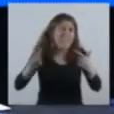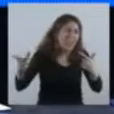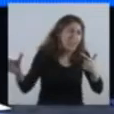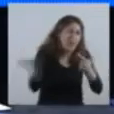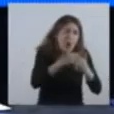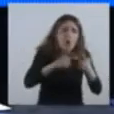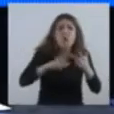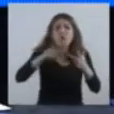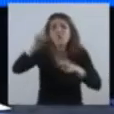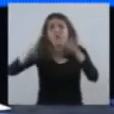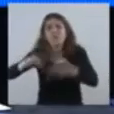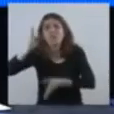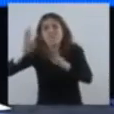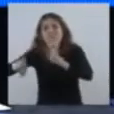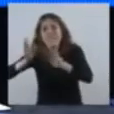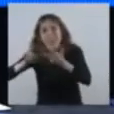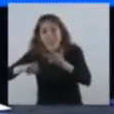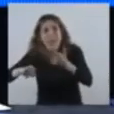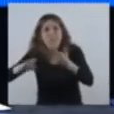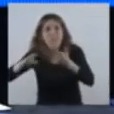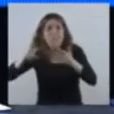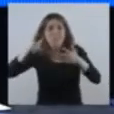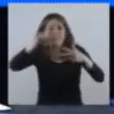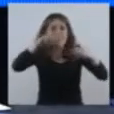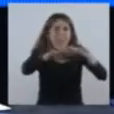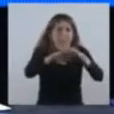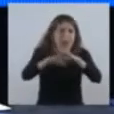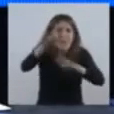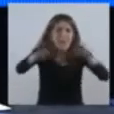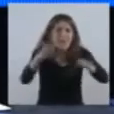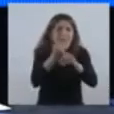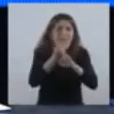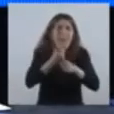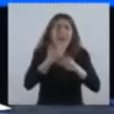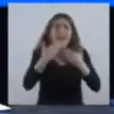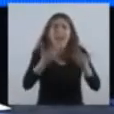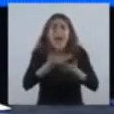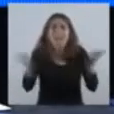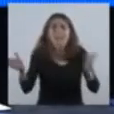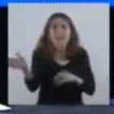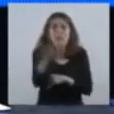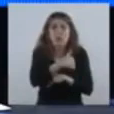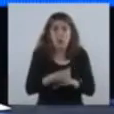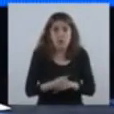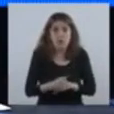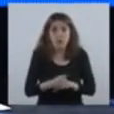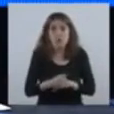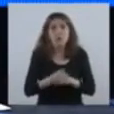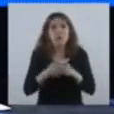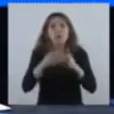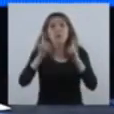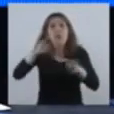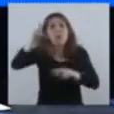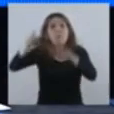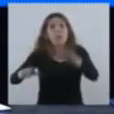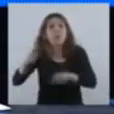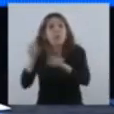terapista. A todos les doy las gracias. A todo el personal de seguridad,